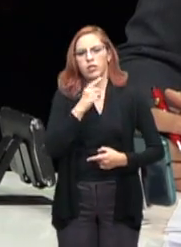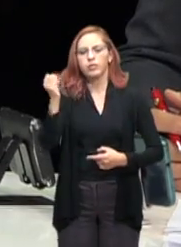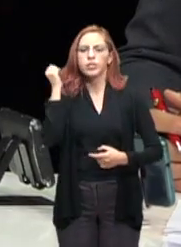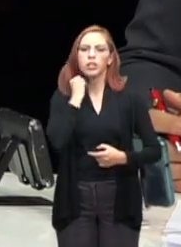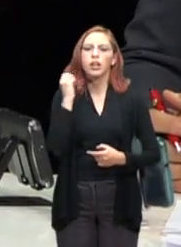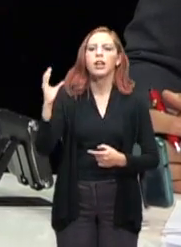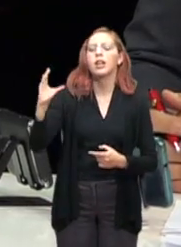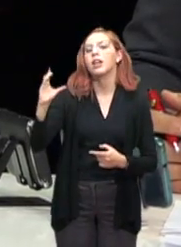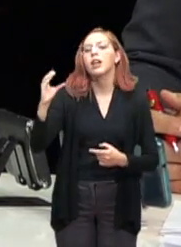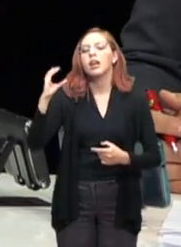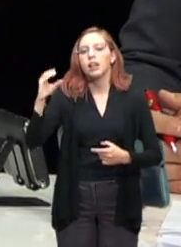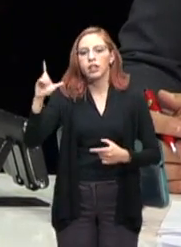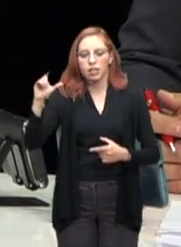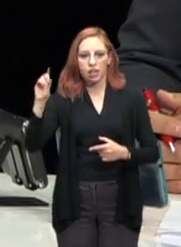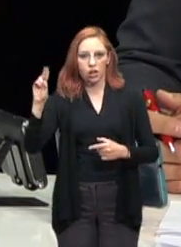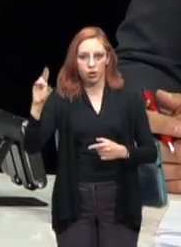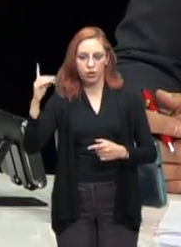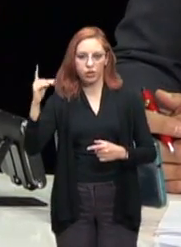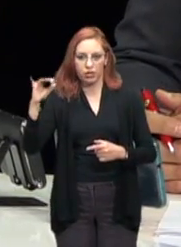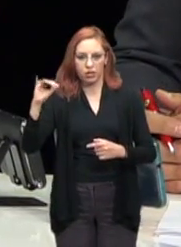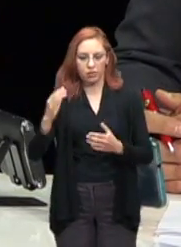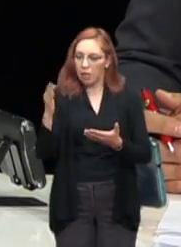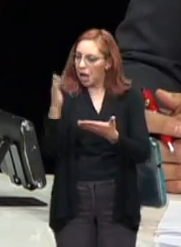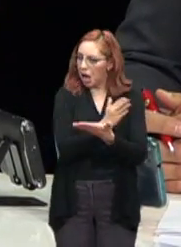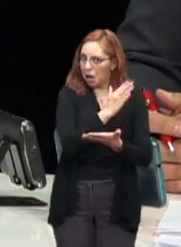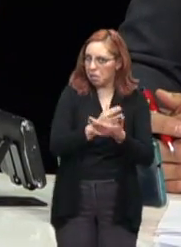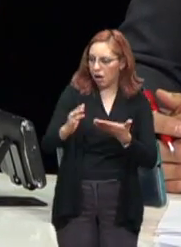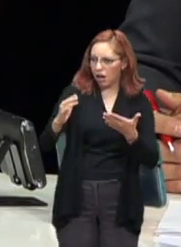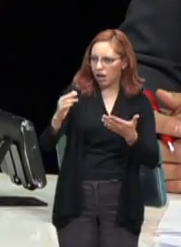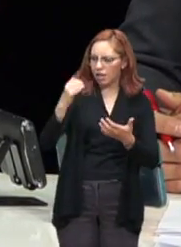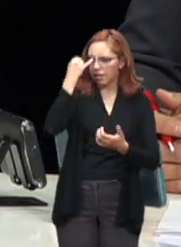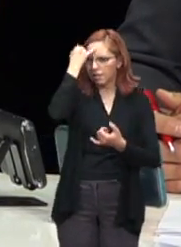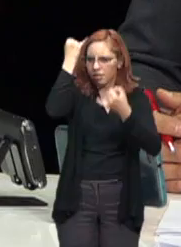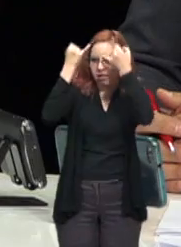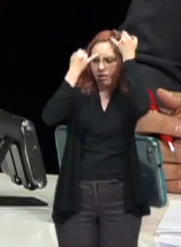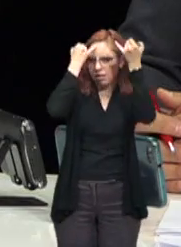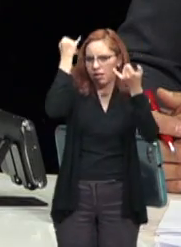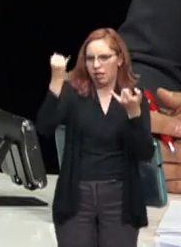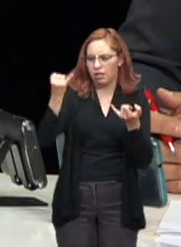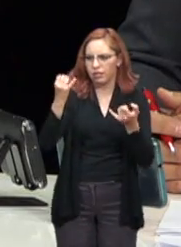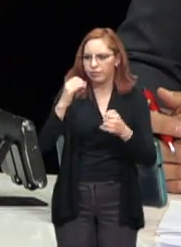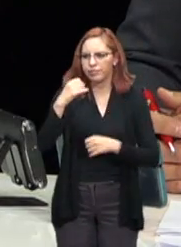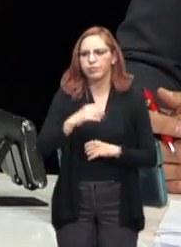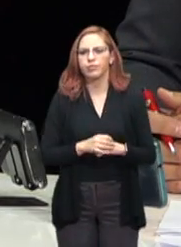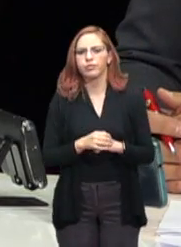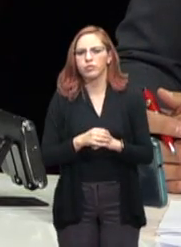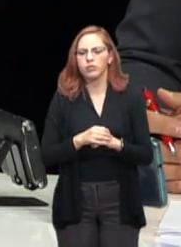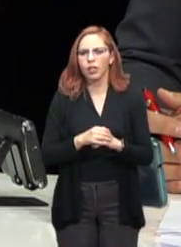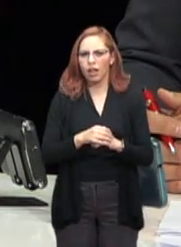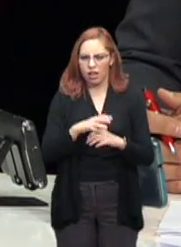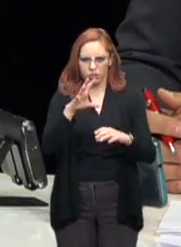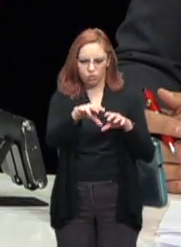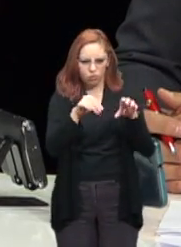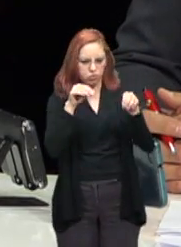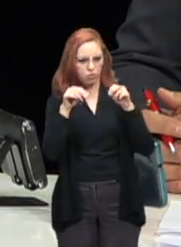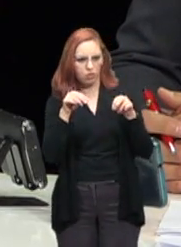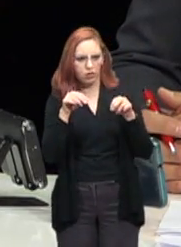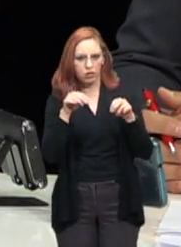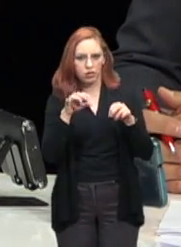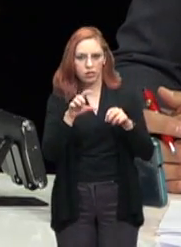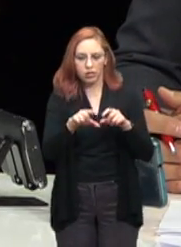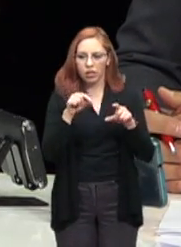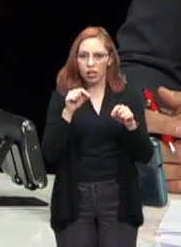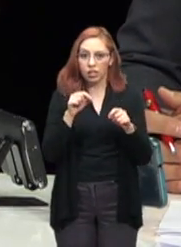ojo, dejamos de lado la ideología, nada más, para que luego no empiecen como que a tratar de hilar o sacar conclusiones. Pero ella decía, la